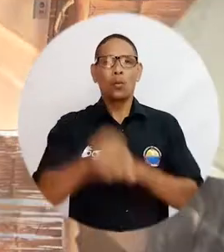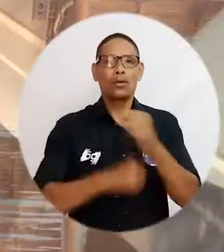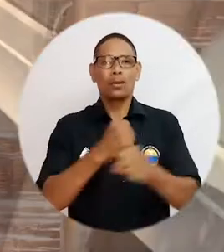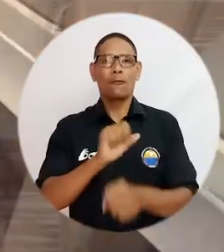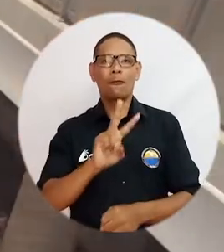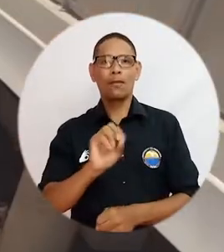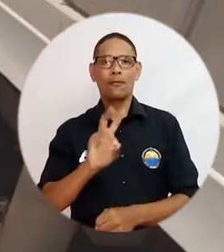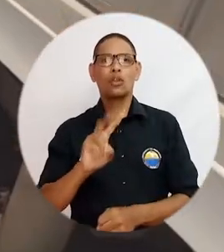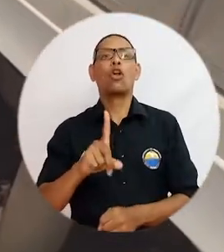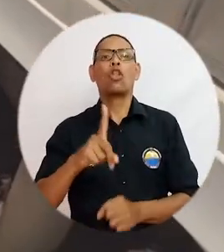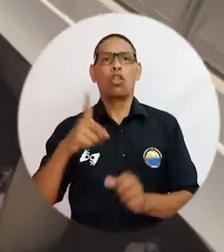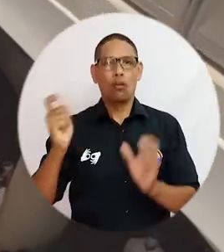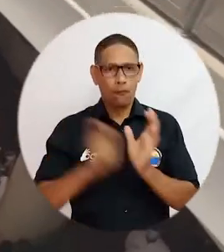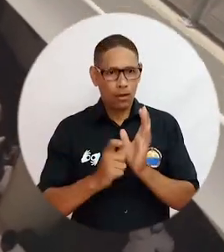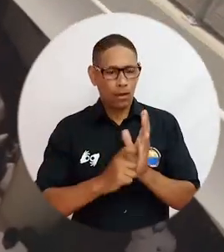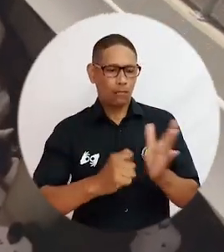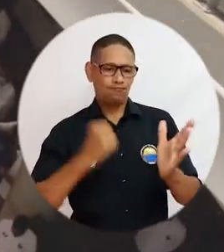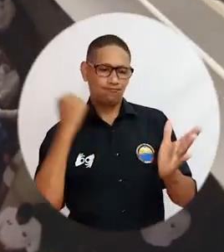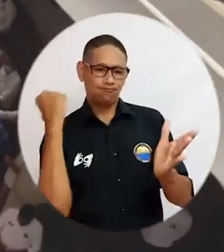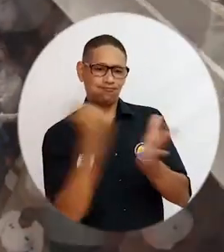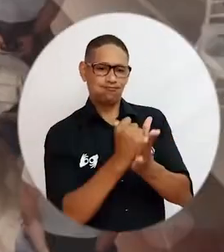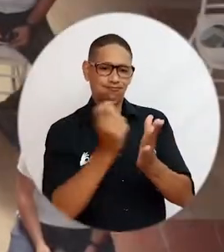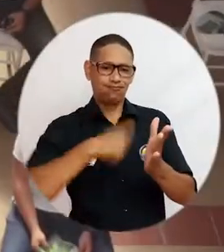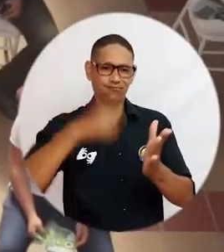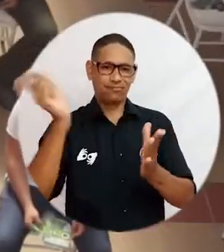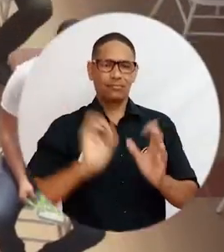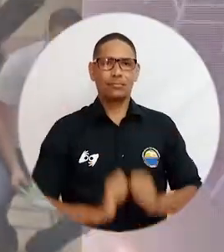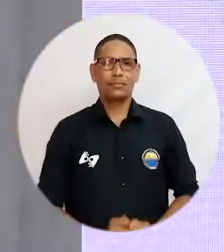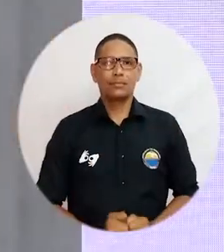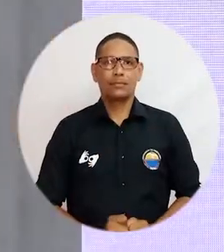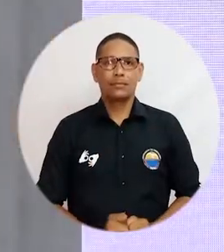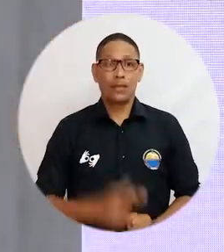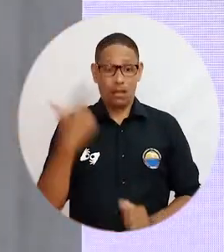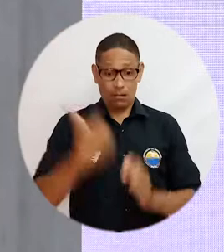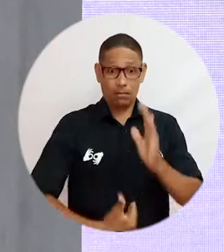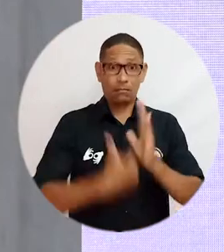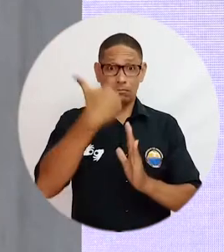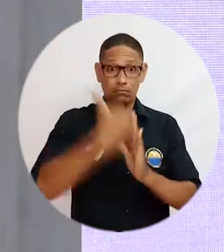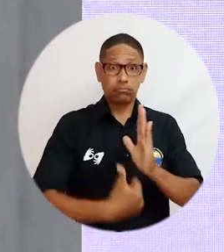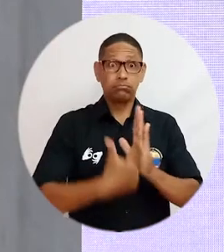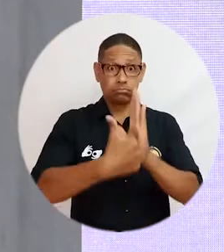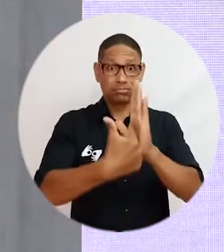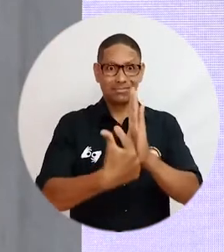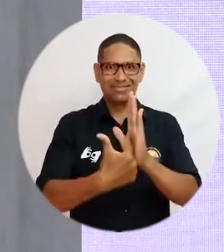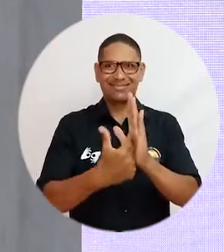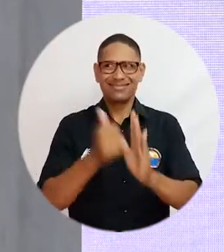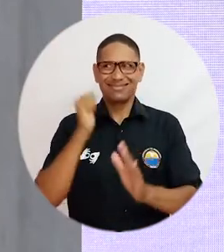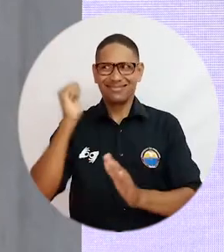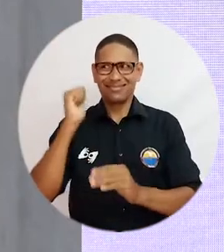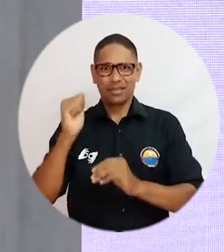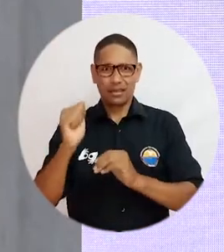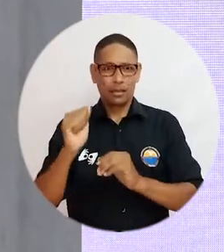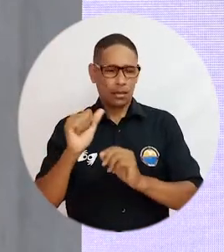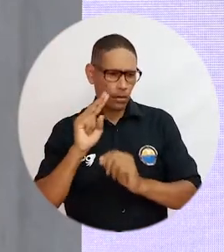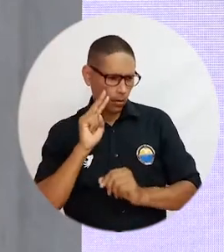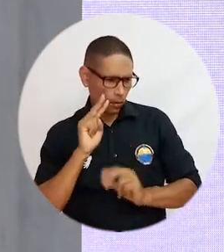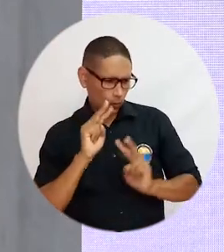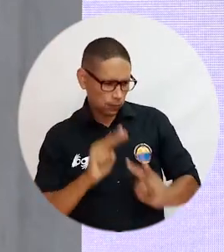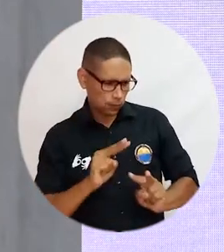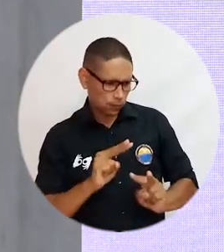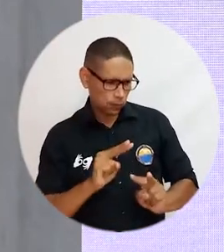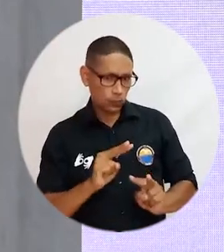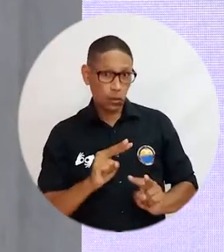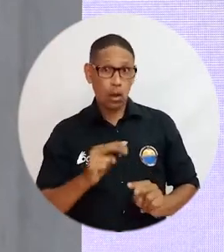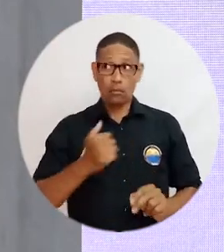2021, la segunda certificación de alta calidad en su historia. En el documento, los pares señalan afirmaciones muy